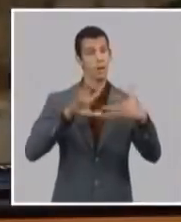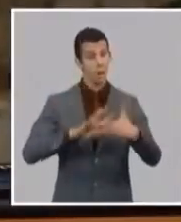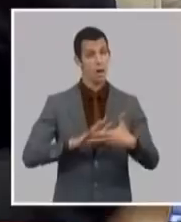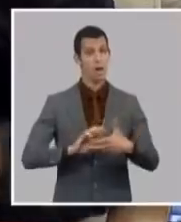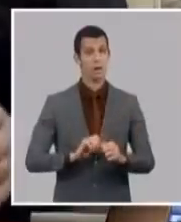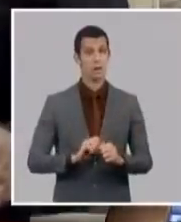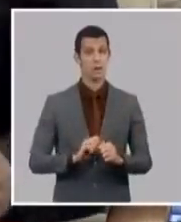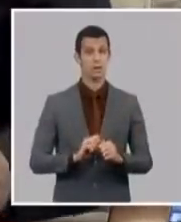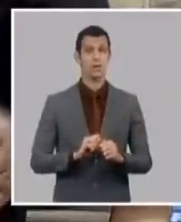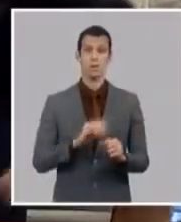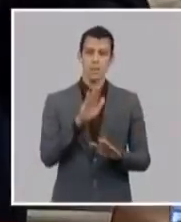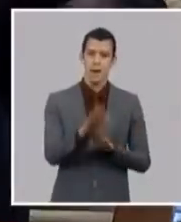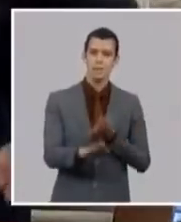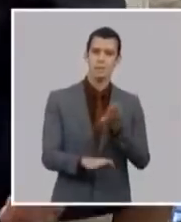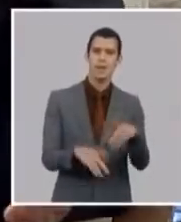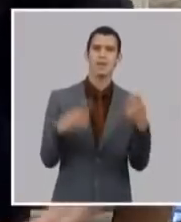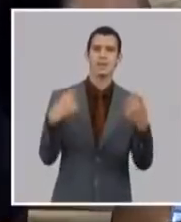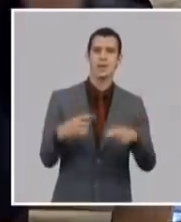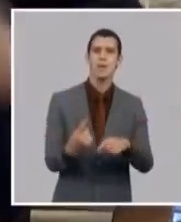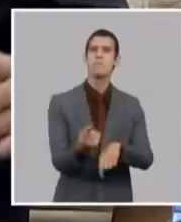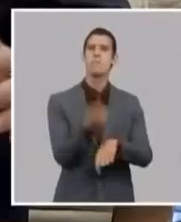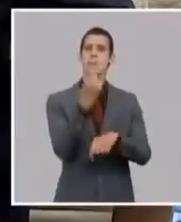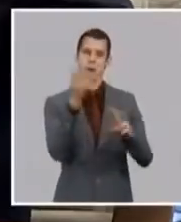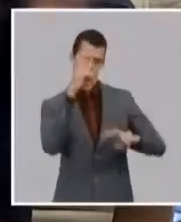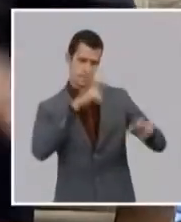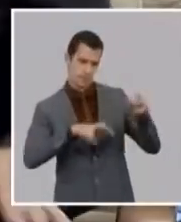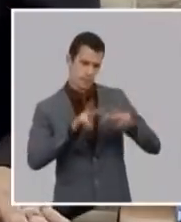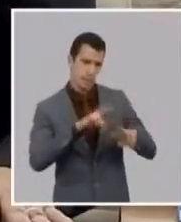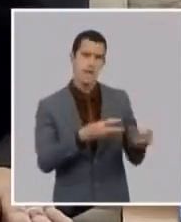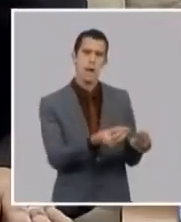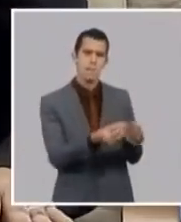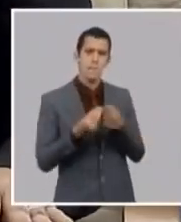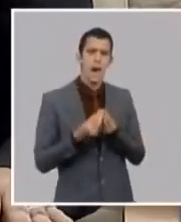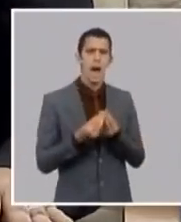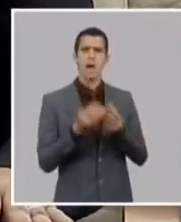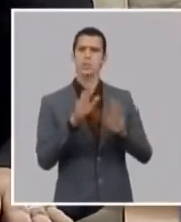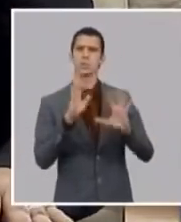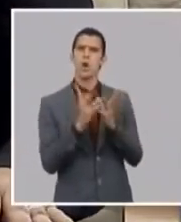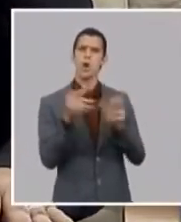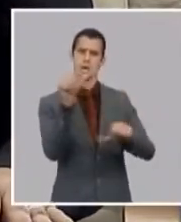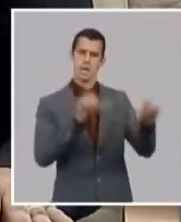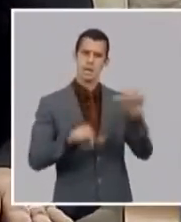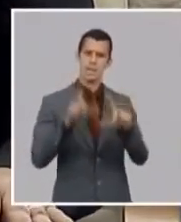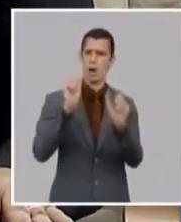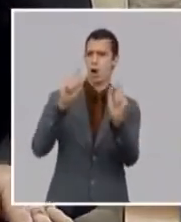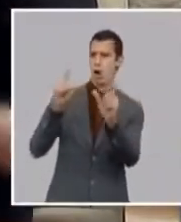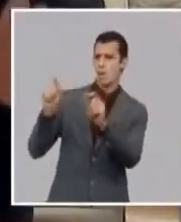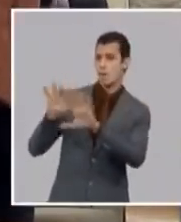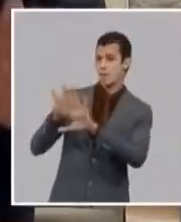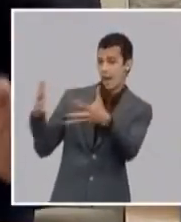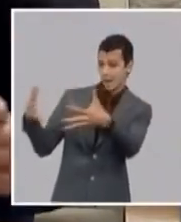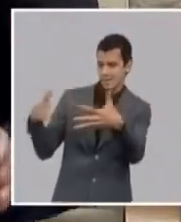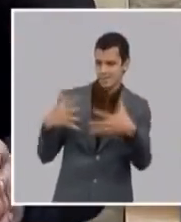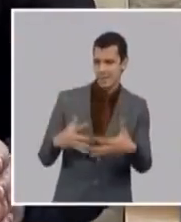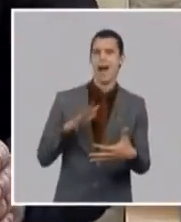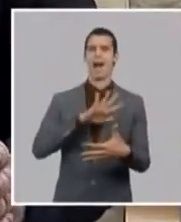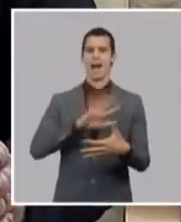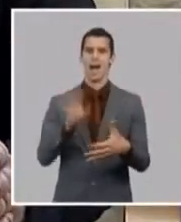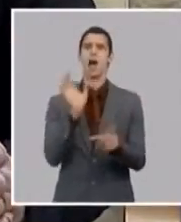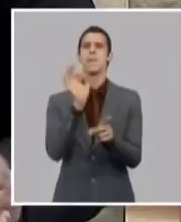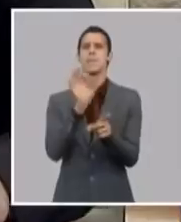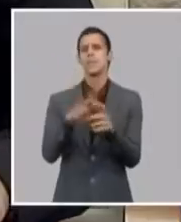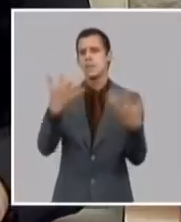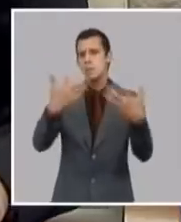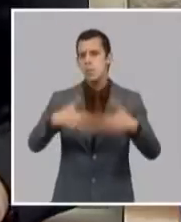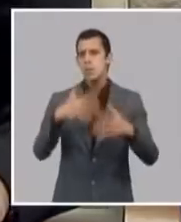productivo antes hay que adquirir insumos hay que adquirir una cantidad de materia prima pero estamos avanzando